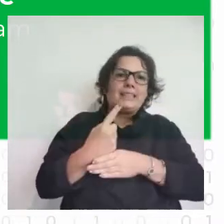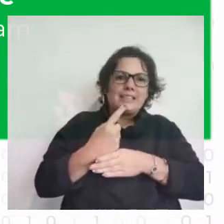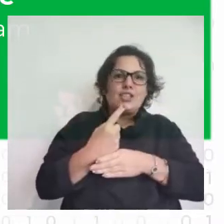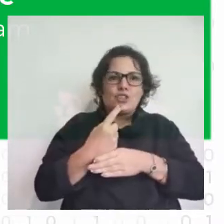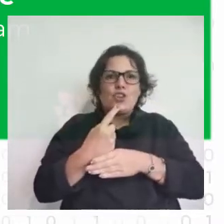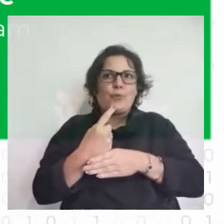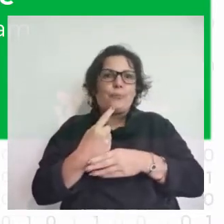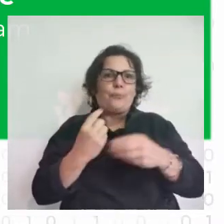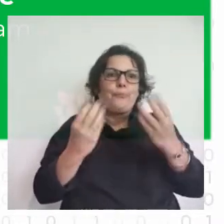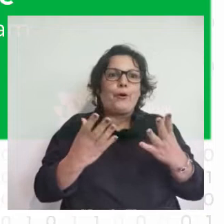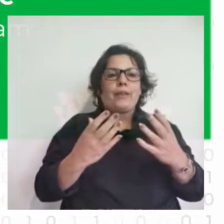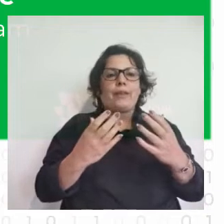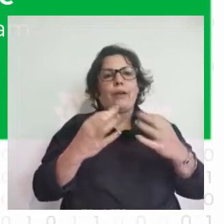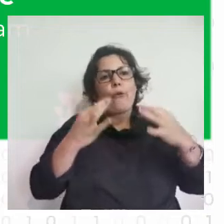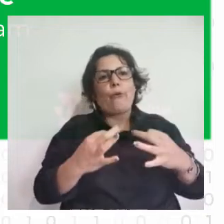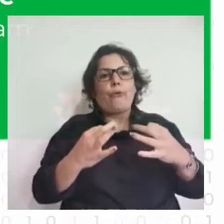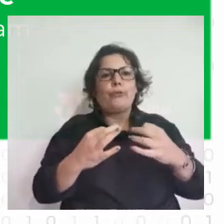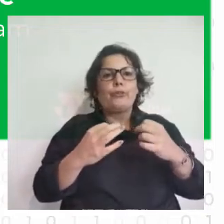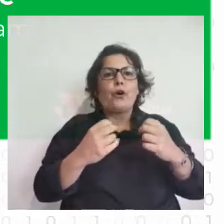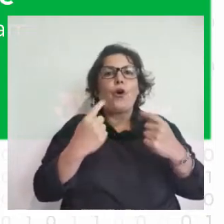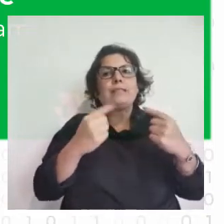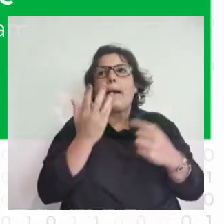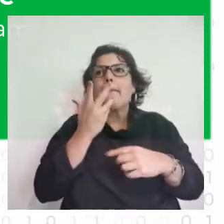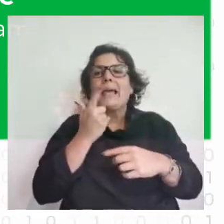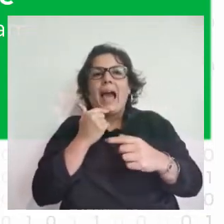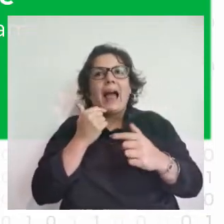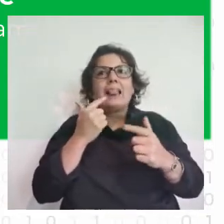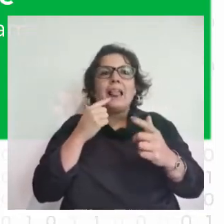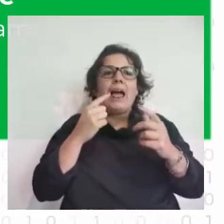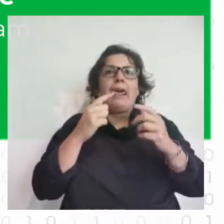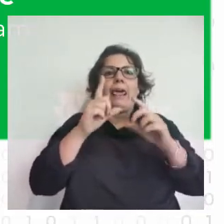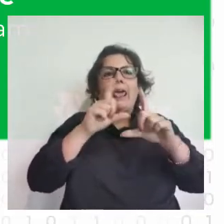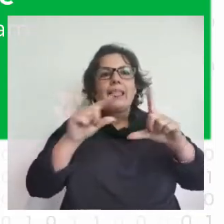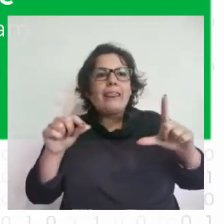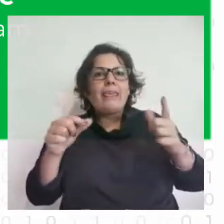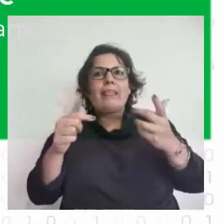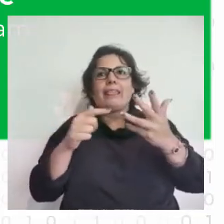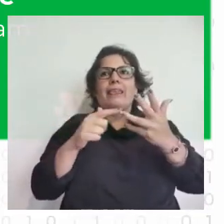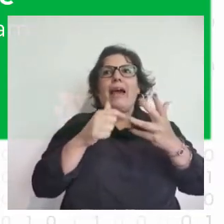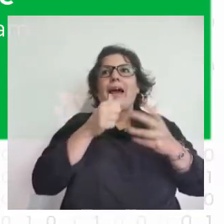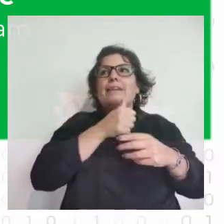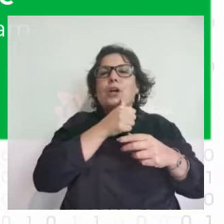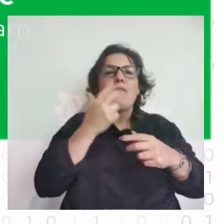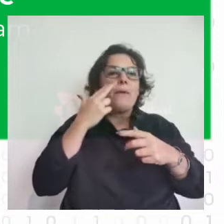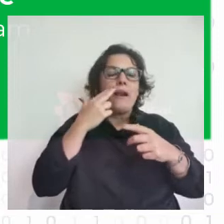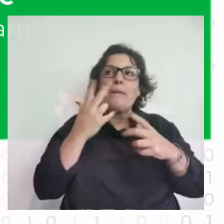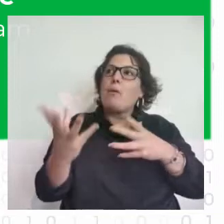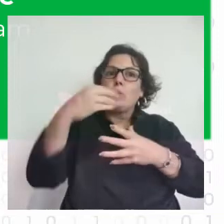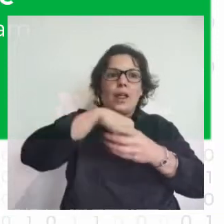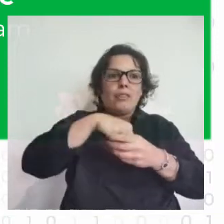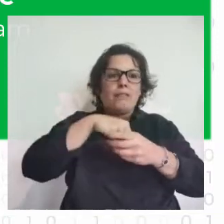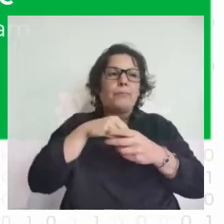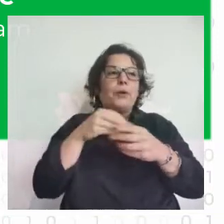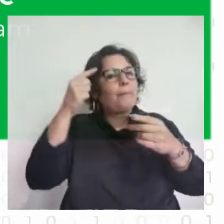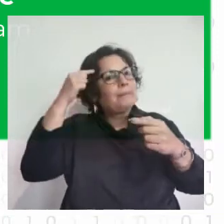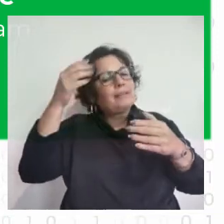hecho de que juntaba como un poco todas mis pasiones de estadística y de resolver problemas desde el lado de la tecnología.